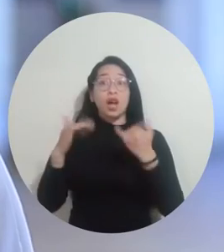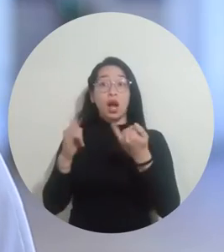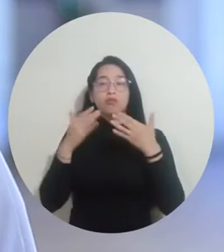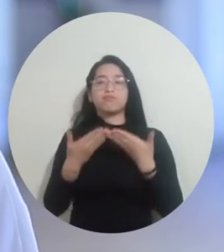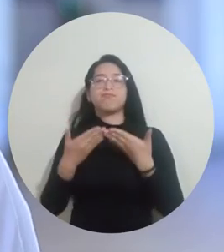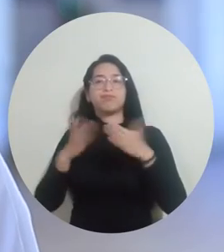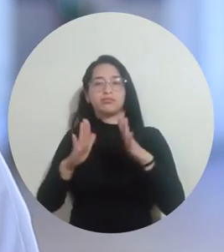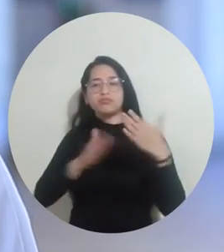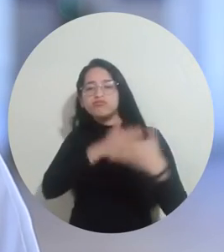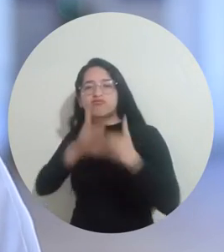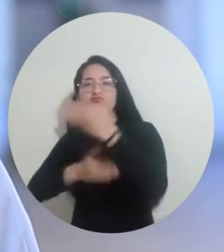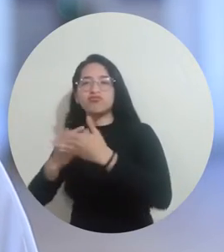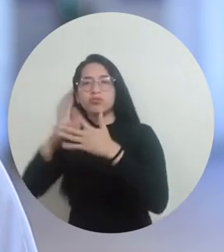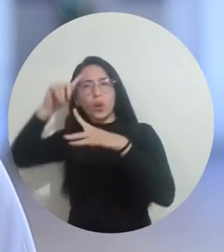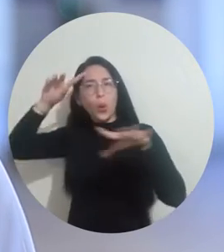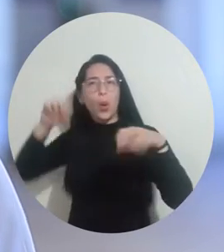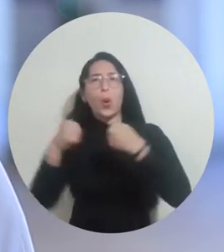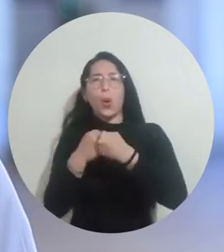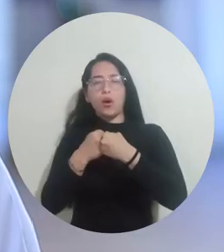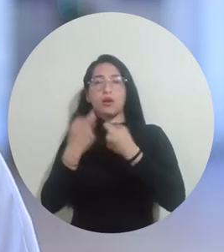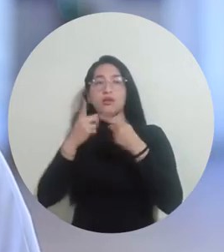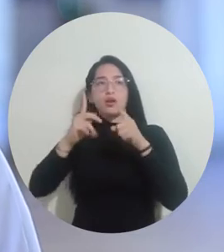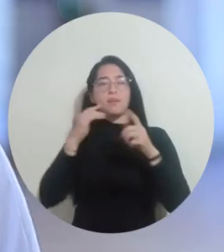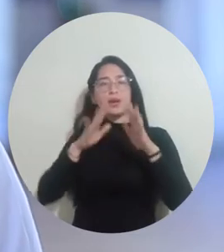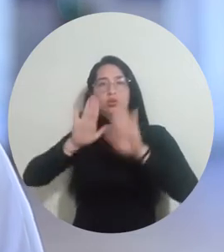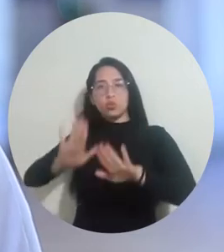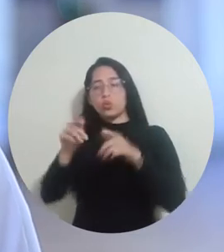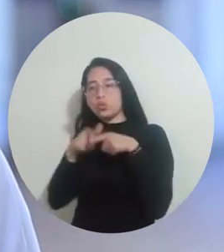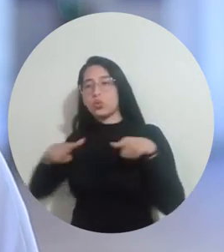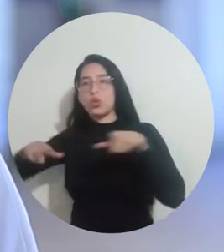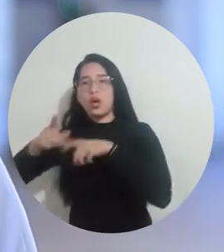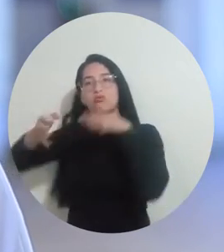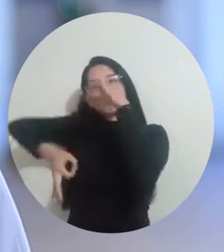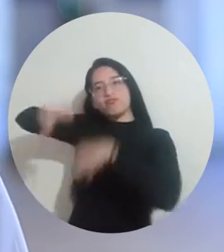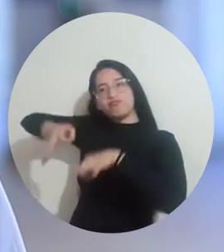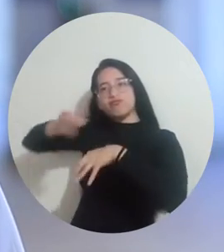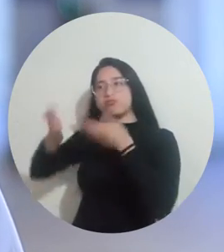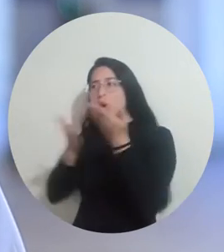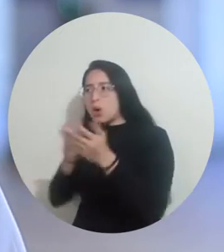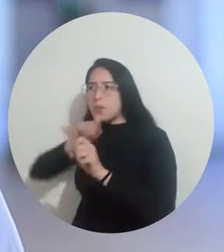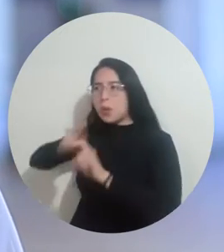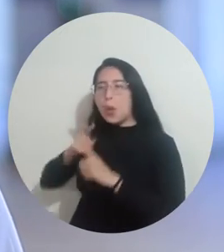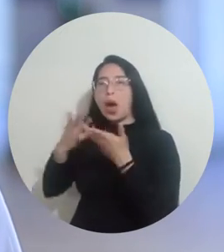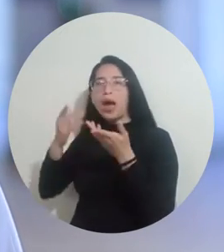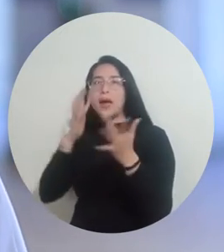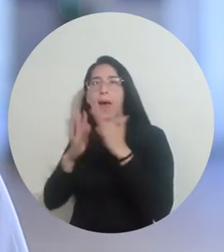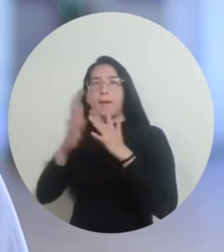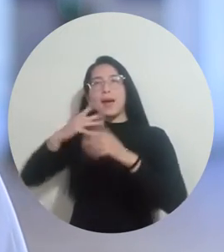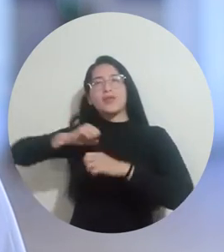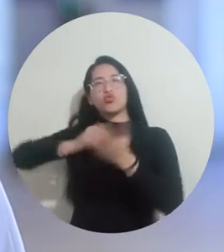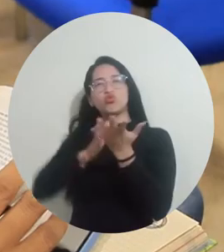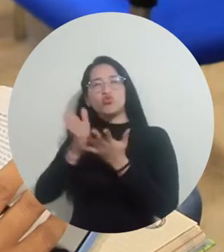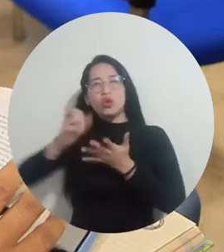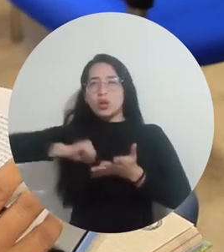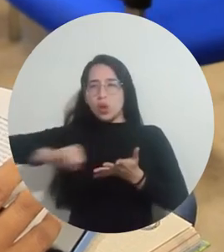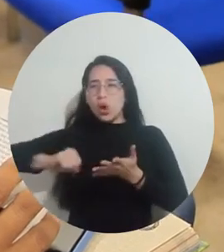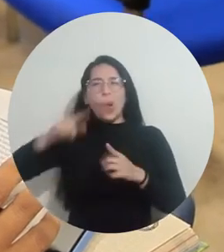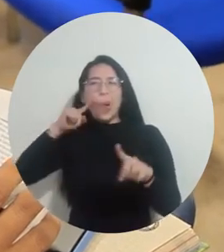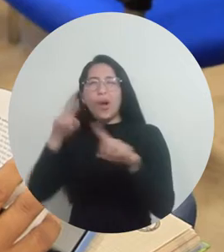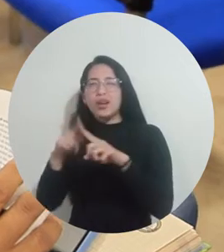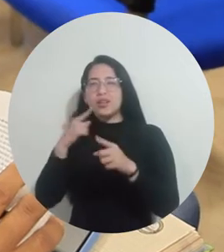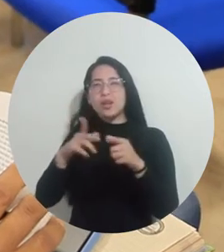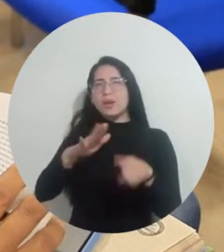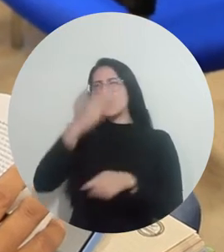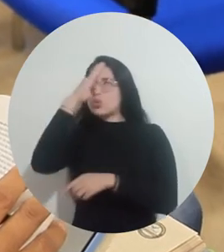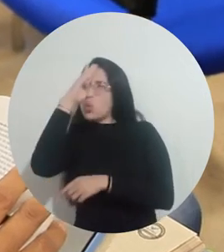Estamos abriendo una nueva línea de articulación con el Consultorio Jurídico del Programa de Derecho para poder